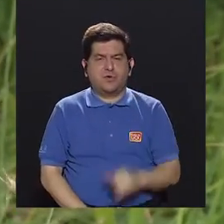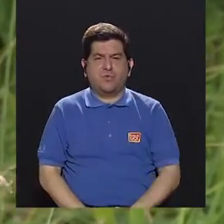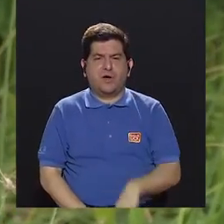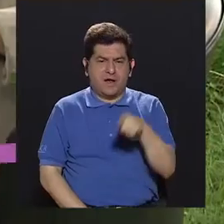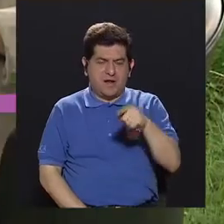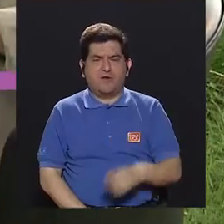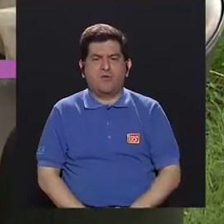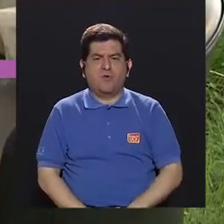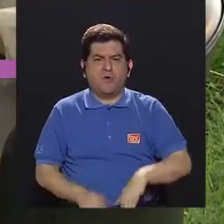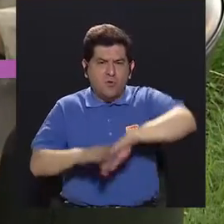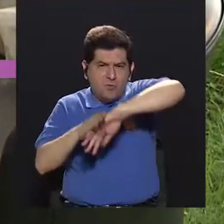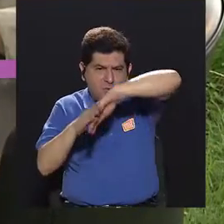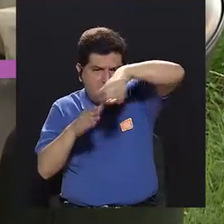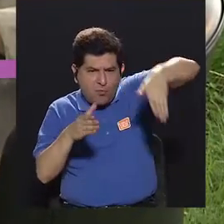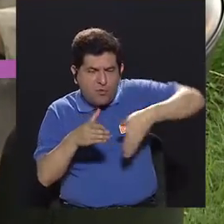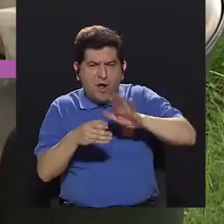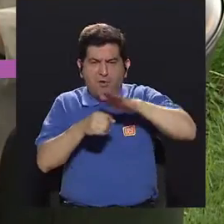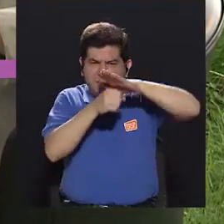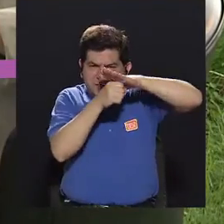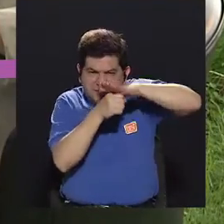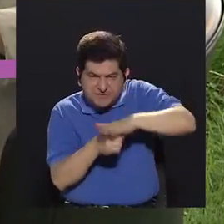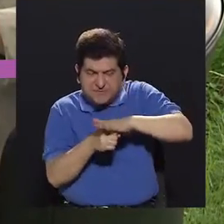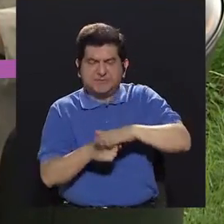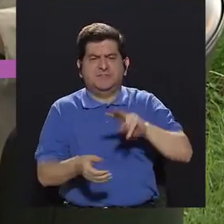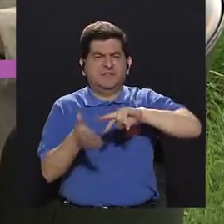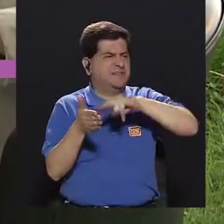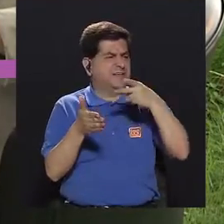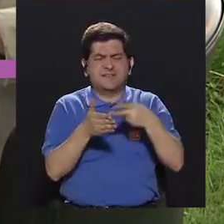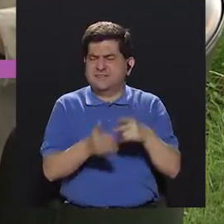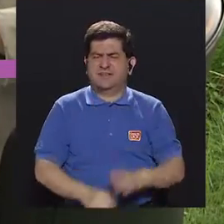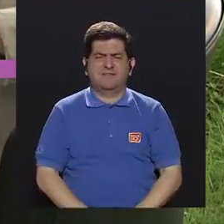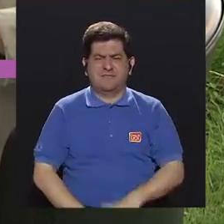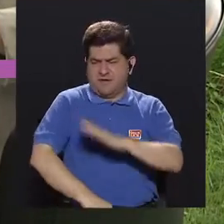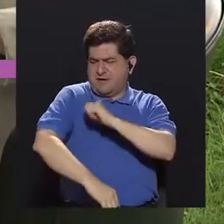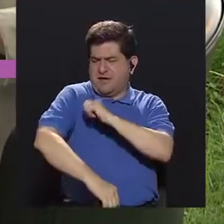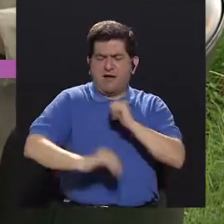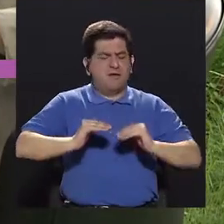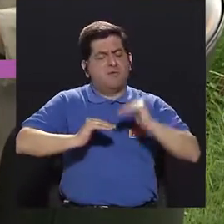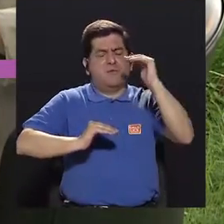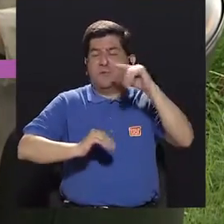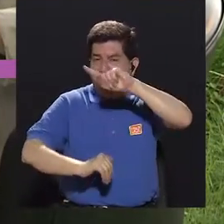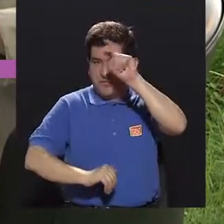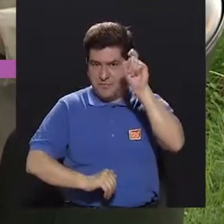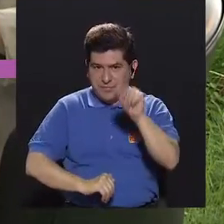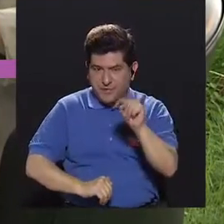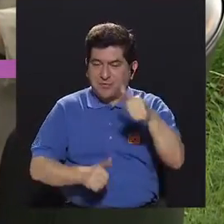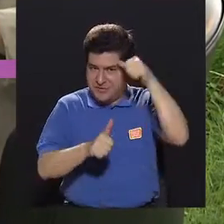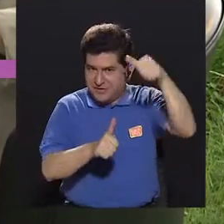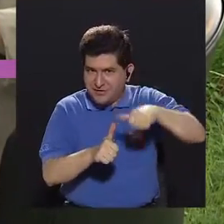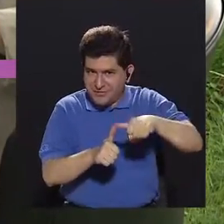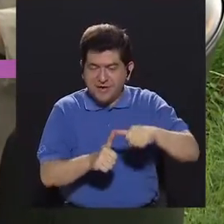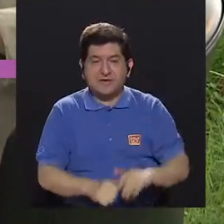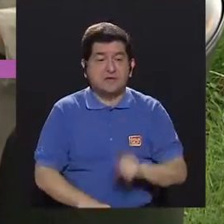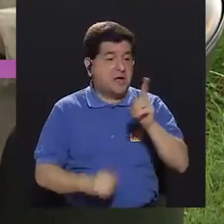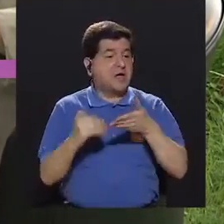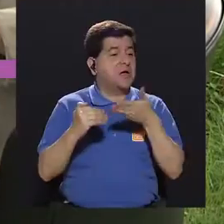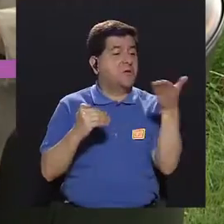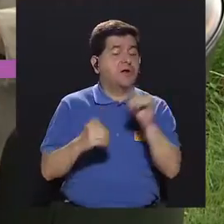como una gran olla de presión. Como hablábamos al principio, ¿qué significa presión alta? Si lo lleváramos a un objeto